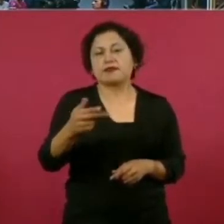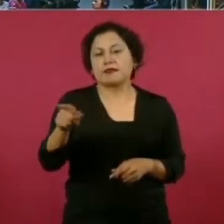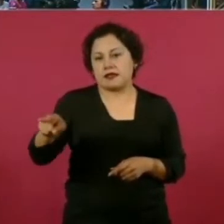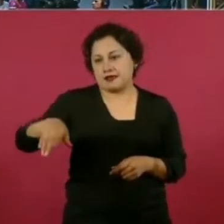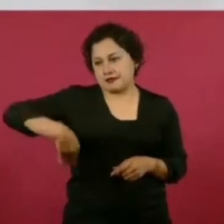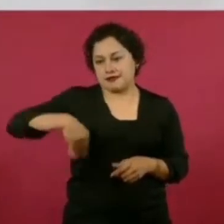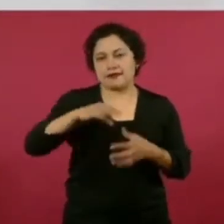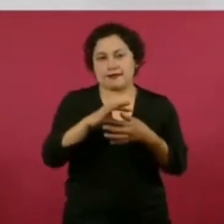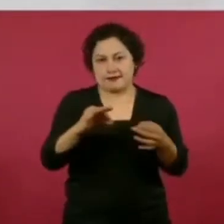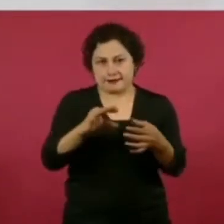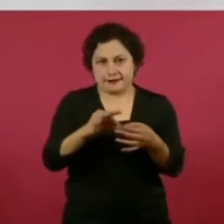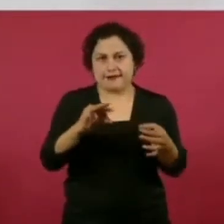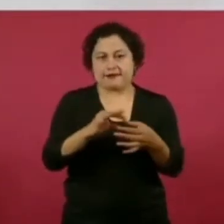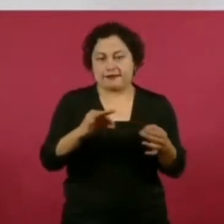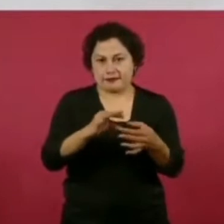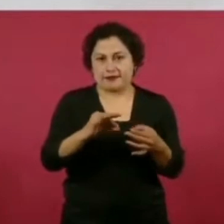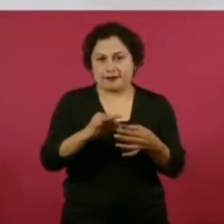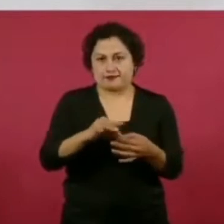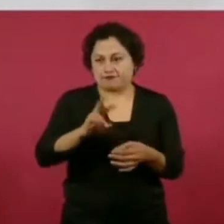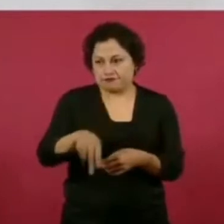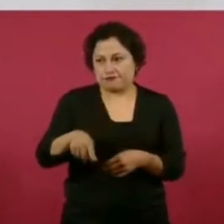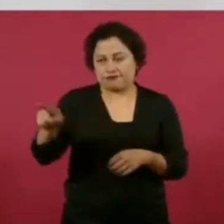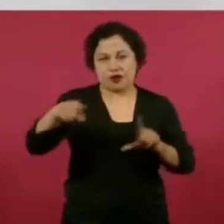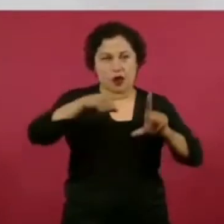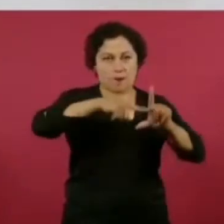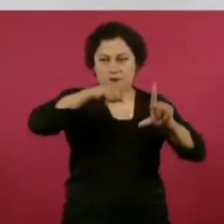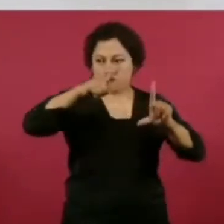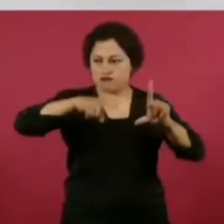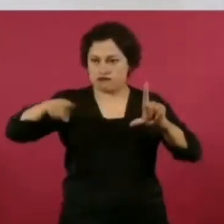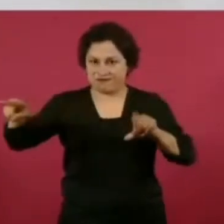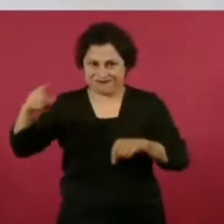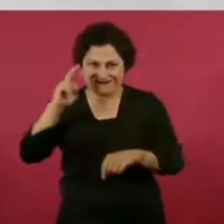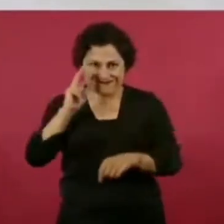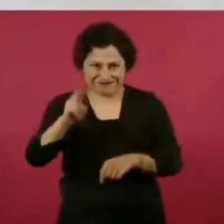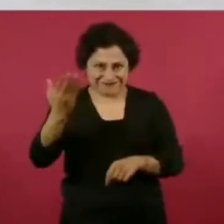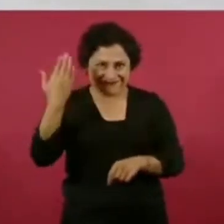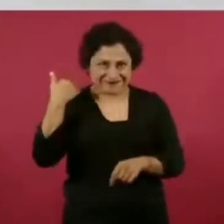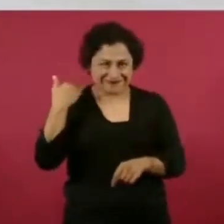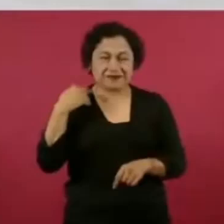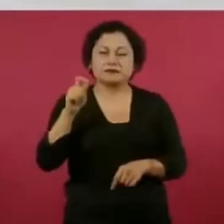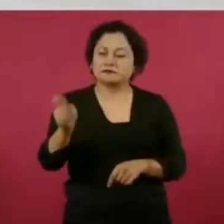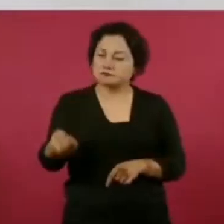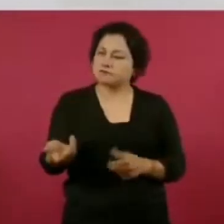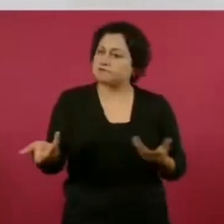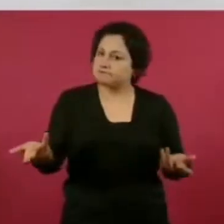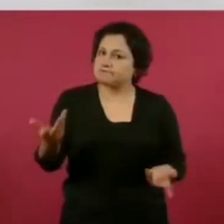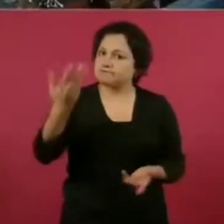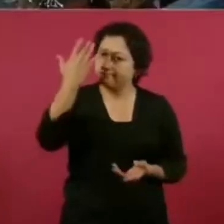gráfica, pero sobre la felicidad. Entonces, ¿saben